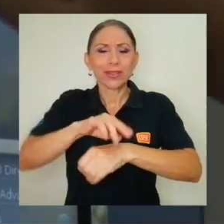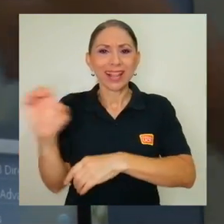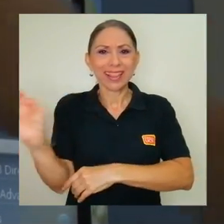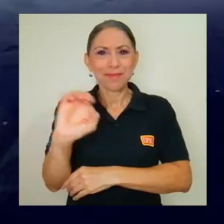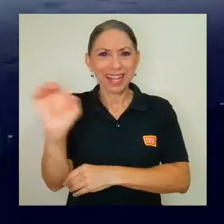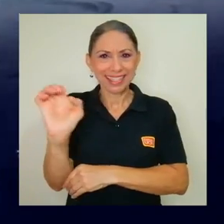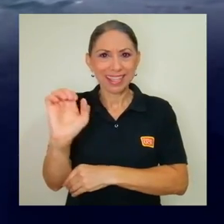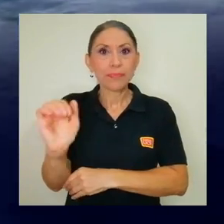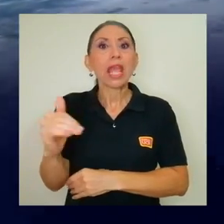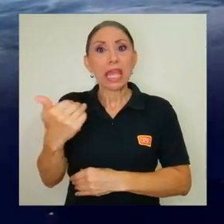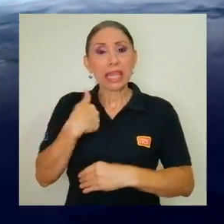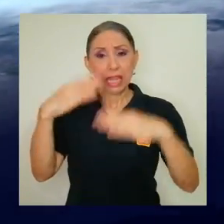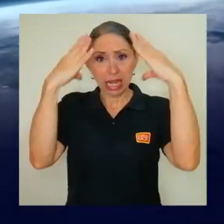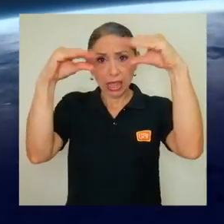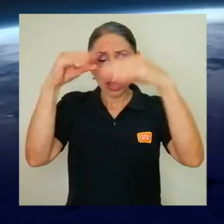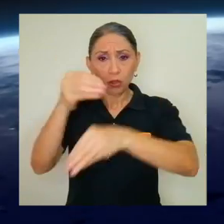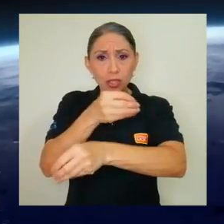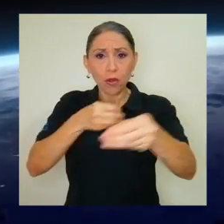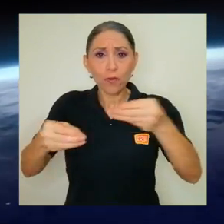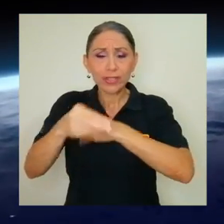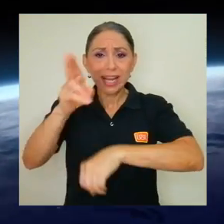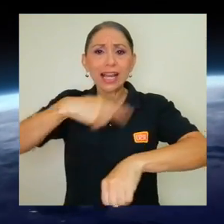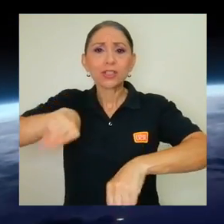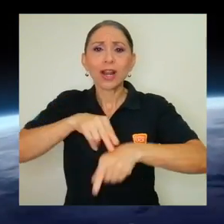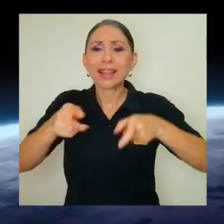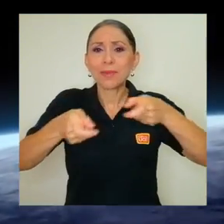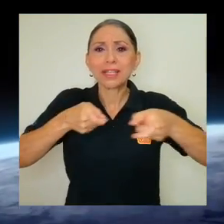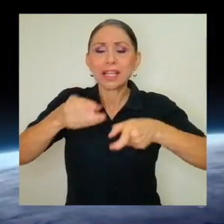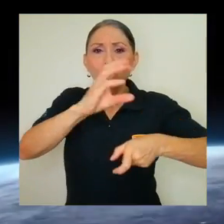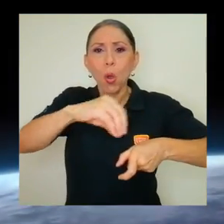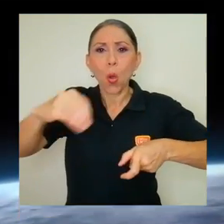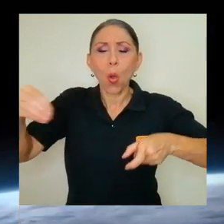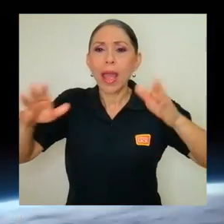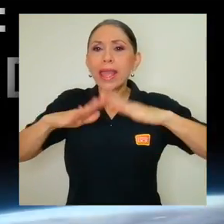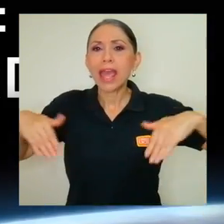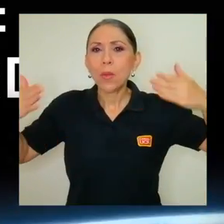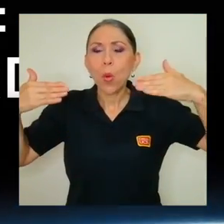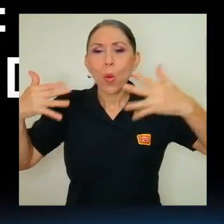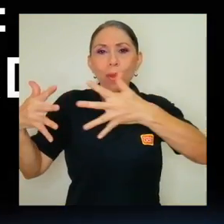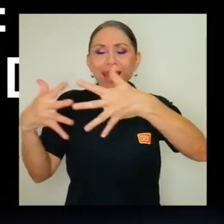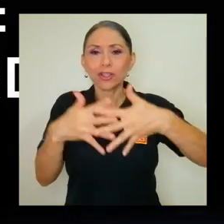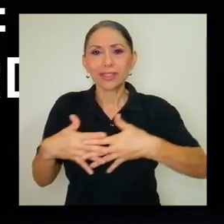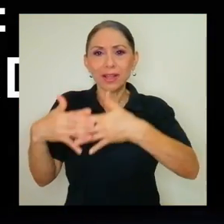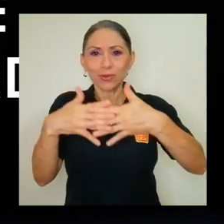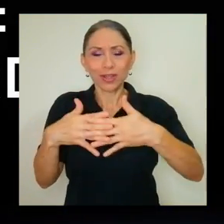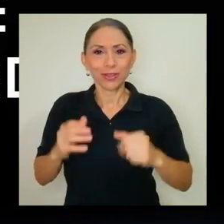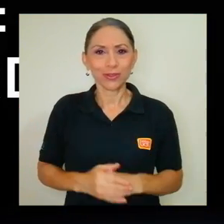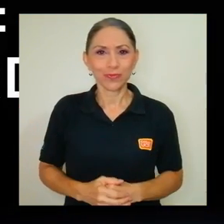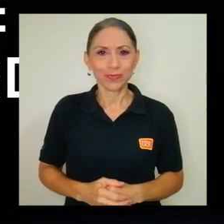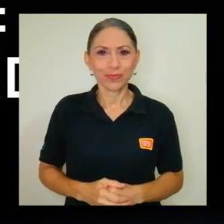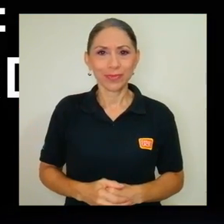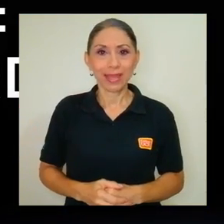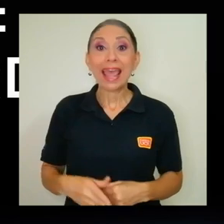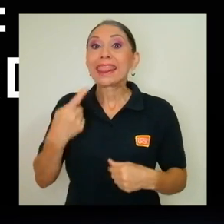Emergencias y se nutre de datos de la Oficina Nacional de Administración Oceánica y Atmosférica de los Estados Unidos.